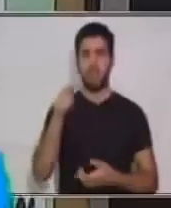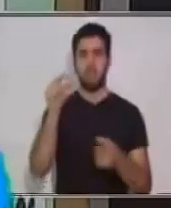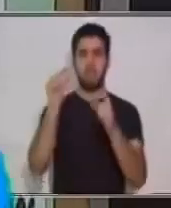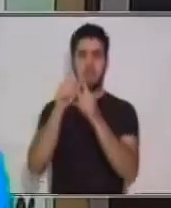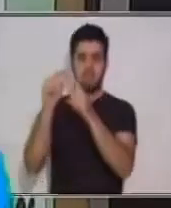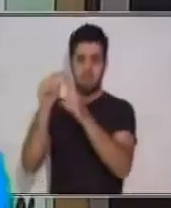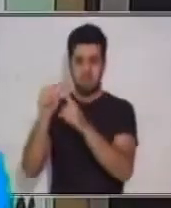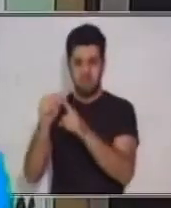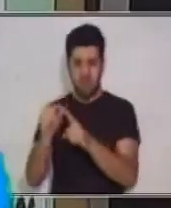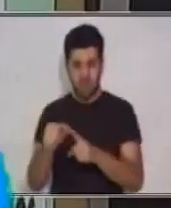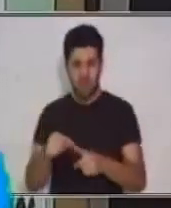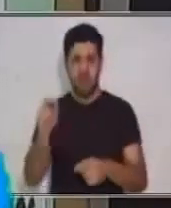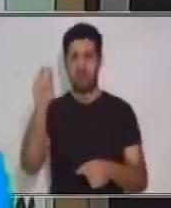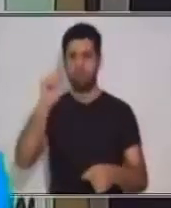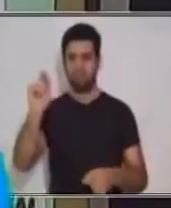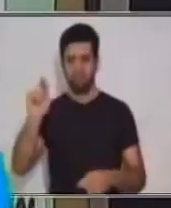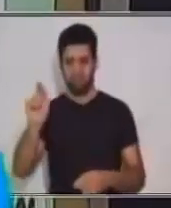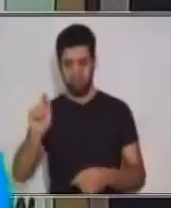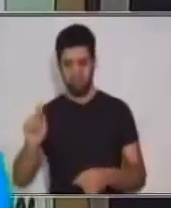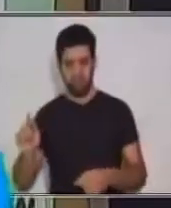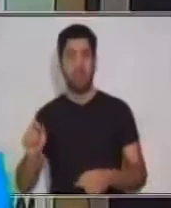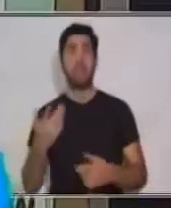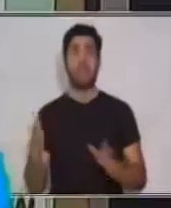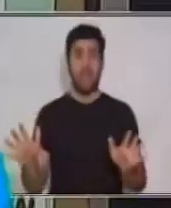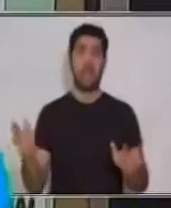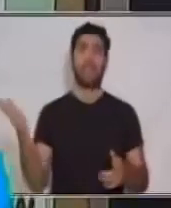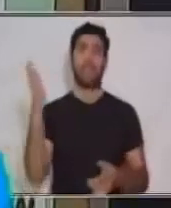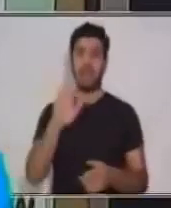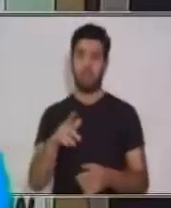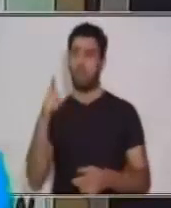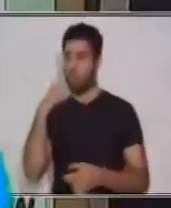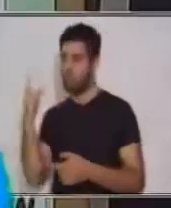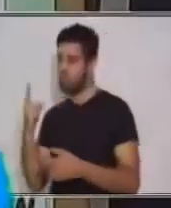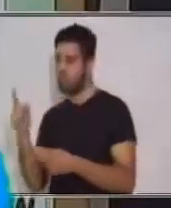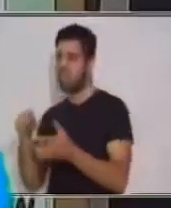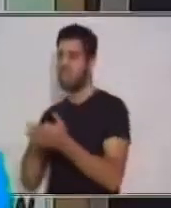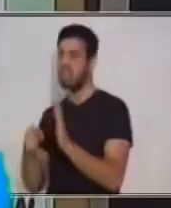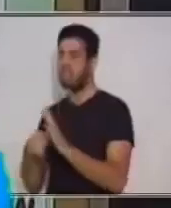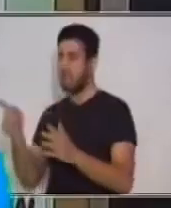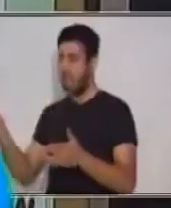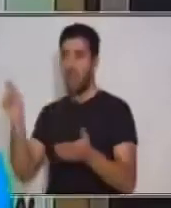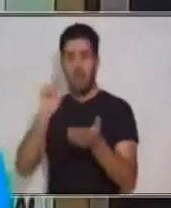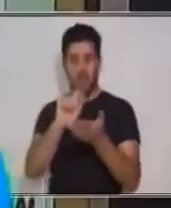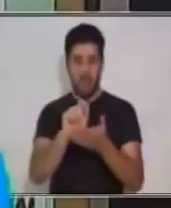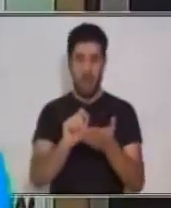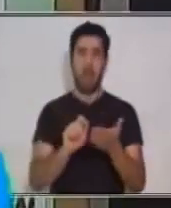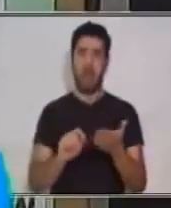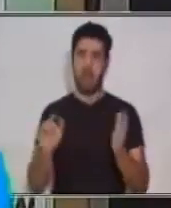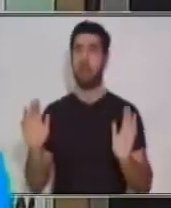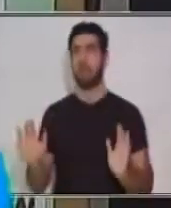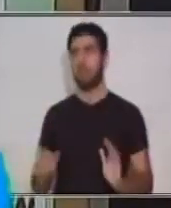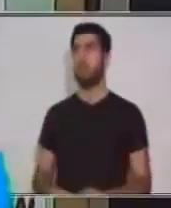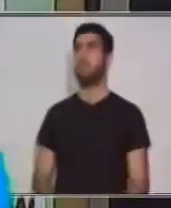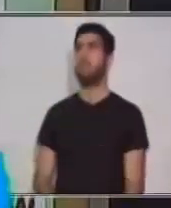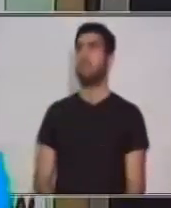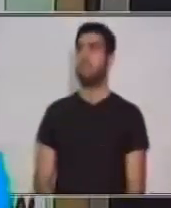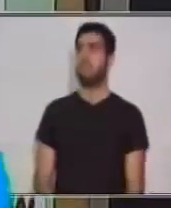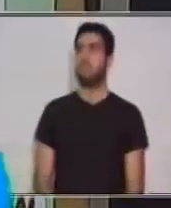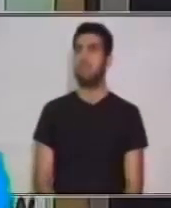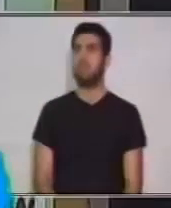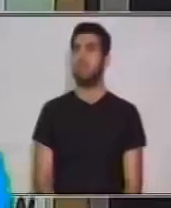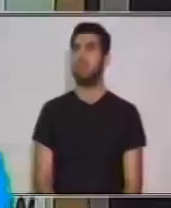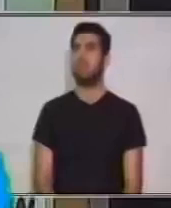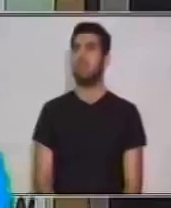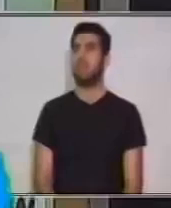anotas la palabra desconocida y buscas su significado en el diccionario. Si tú quieres que se te quede, lo puedes anotar a la parte donde